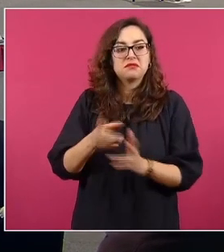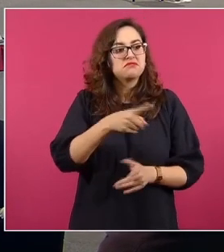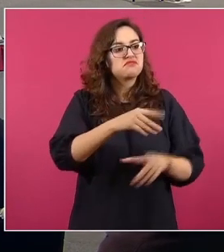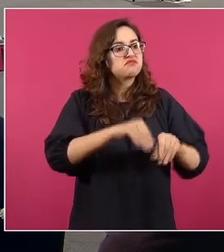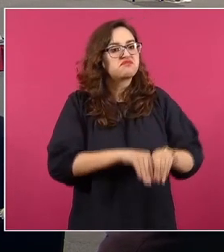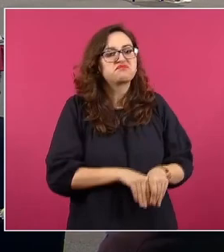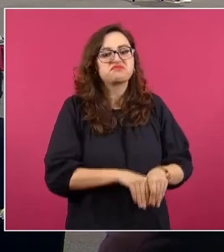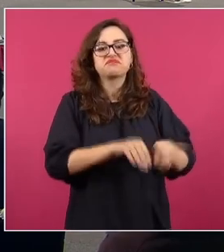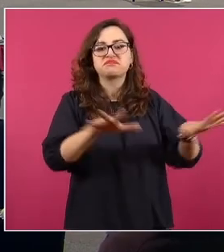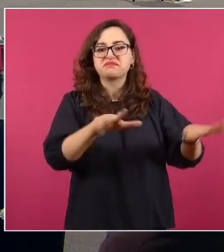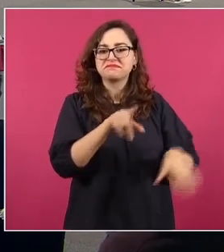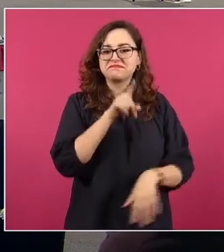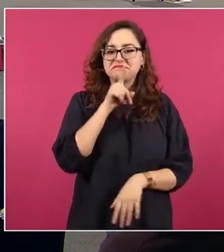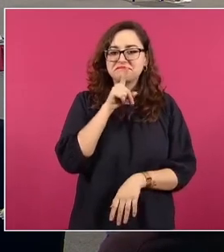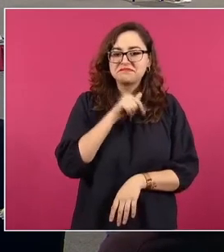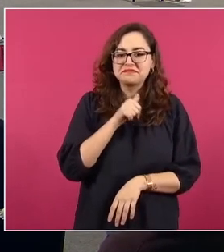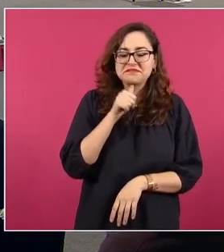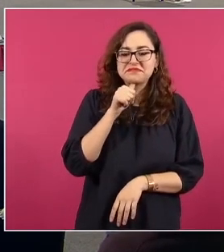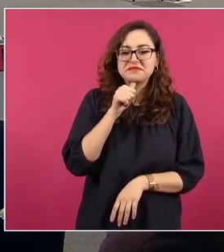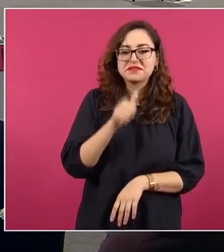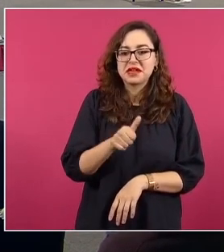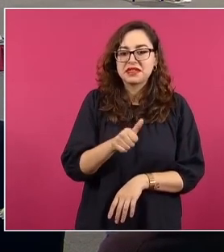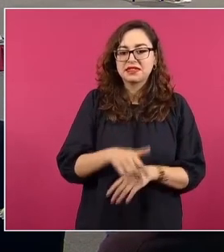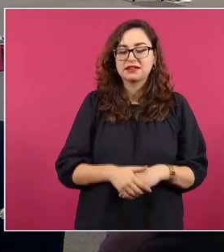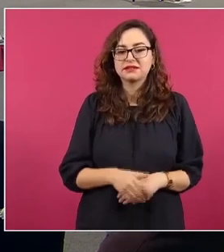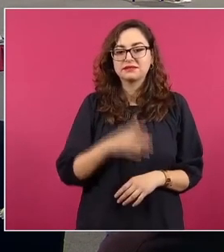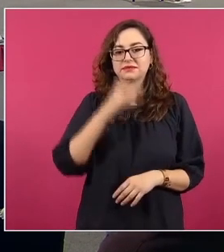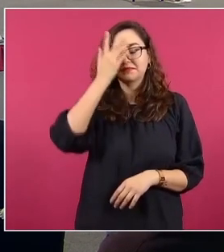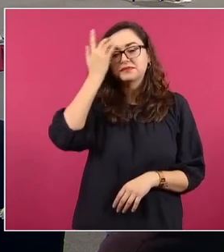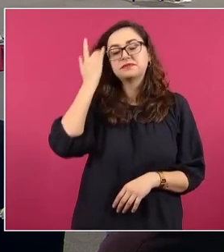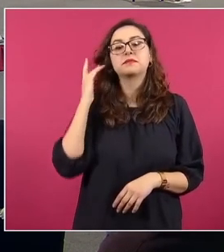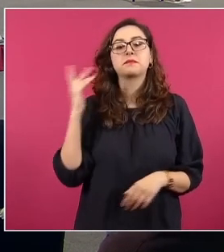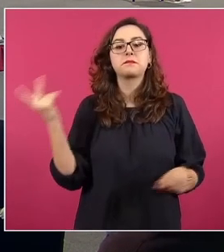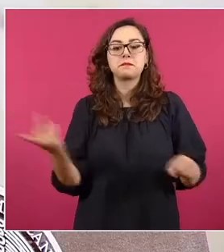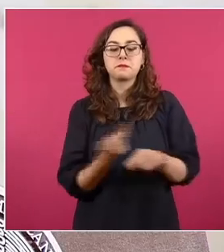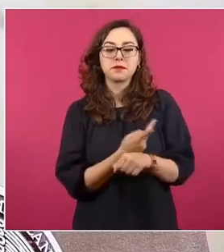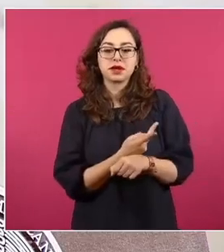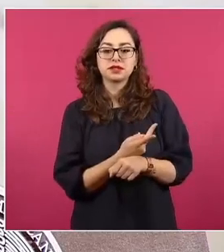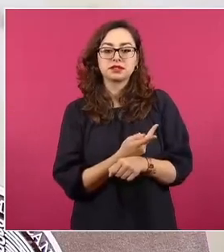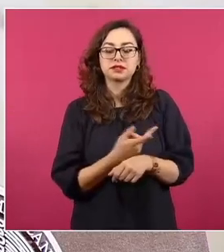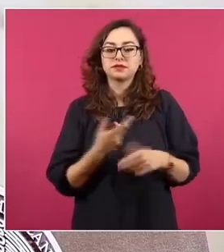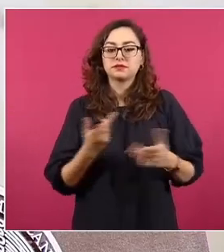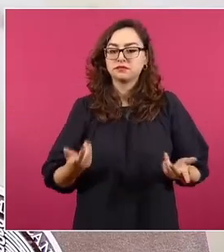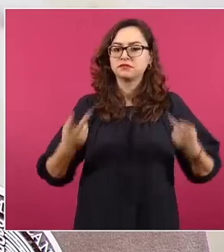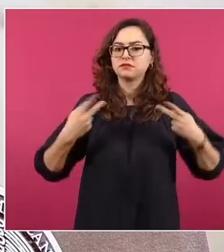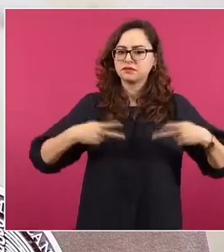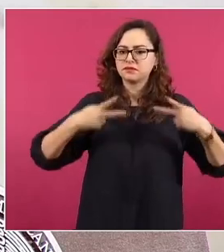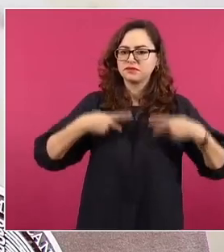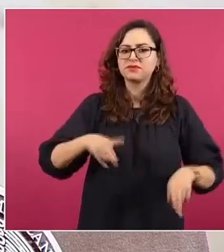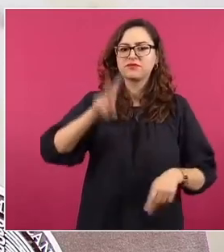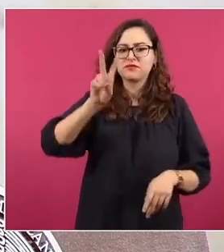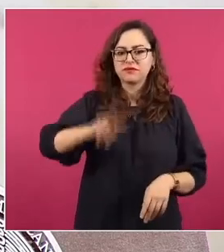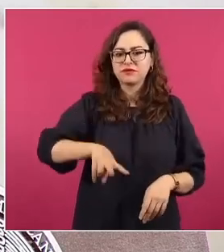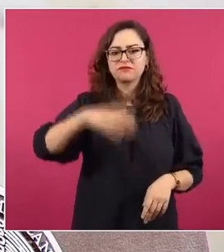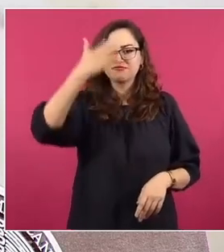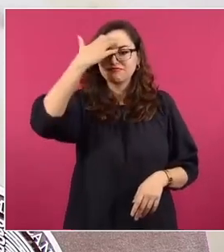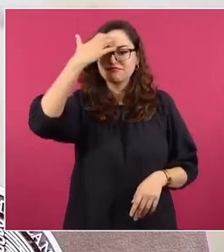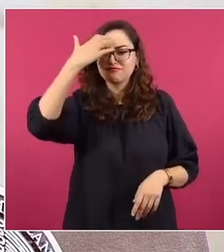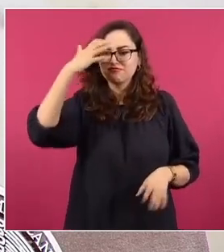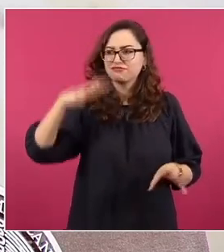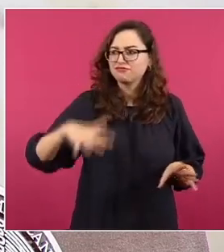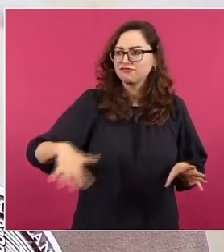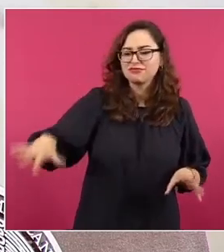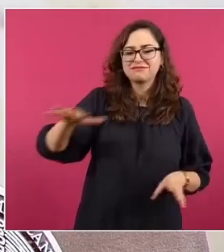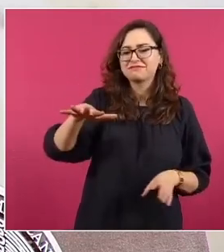Macías concluye, no es que Antonetti lo conozca a la gente o ponga buenos tweets, es que dispone de toda la